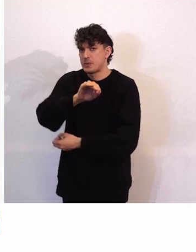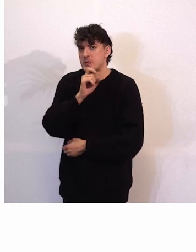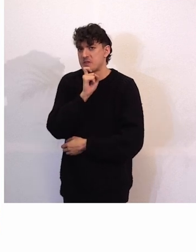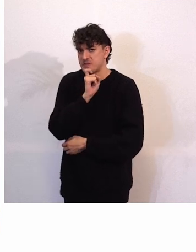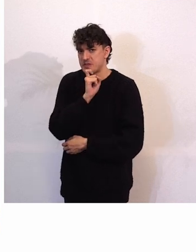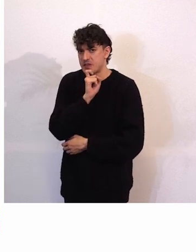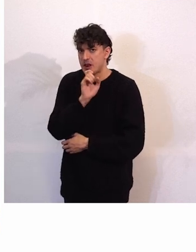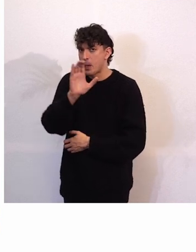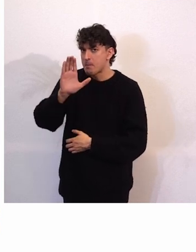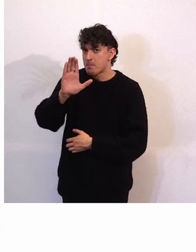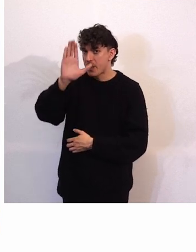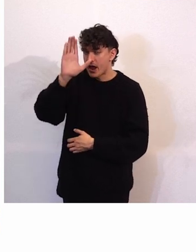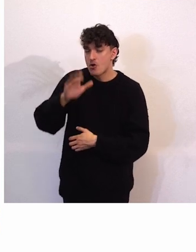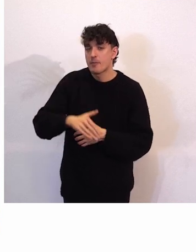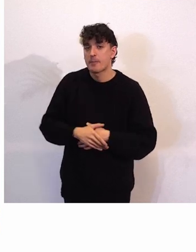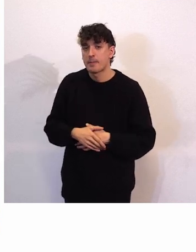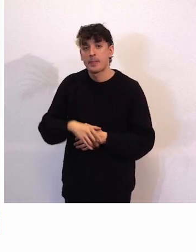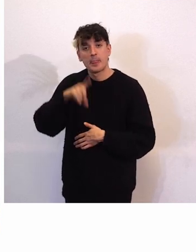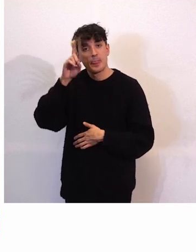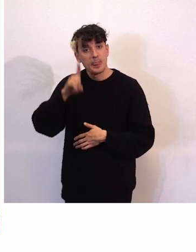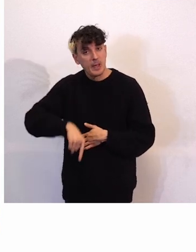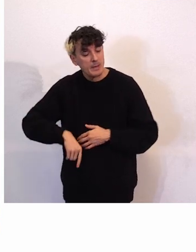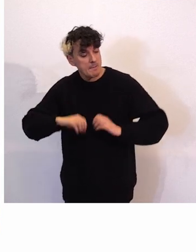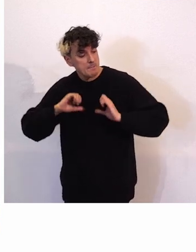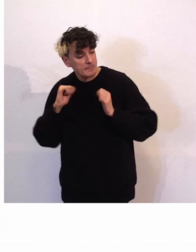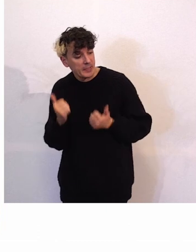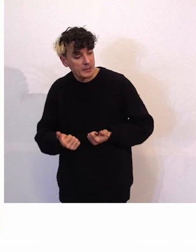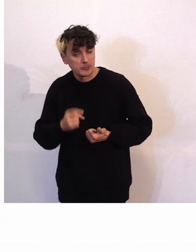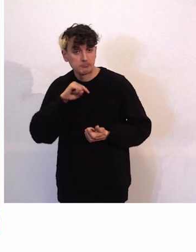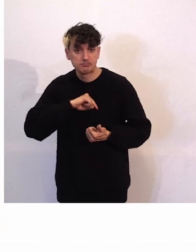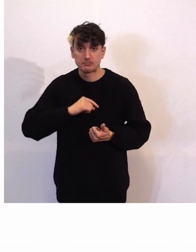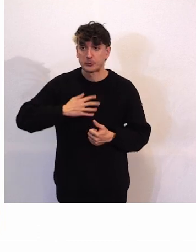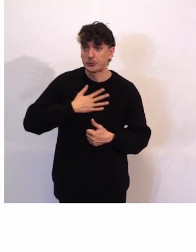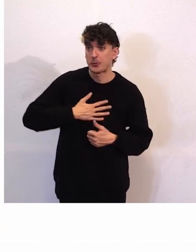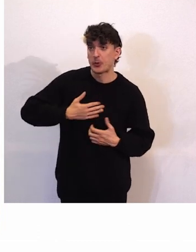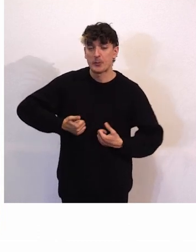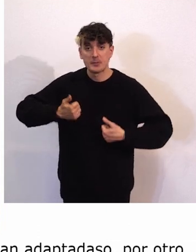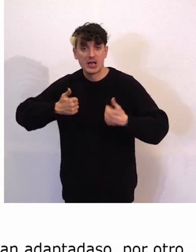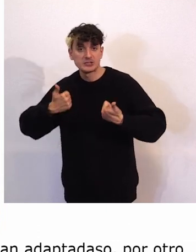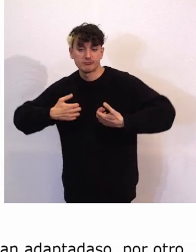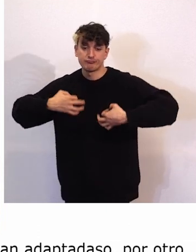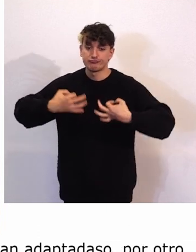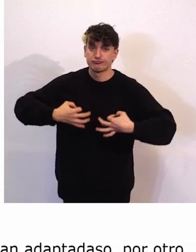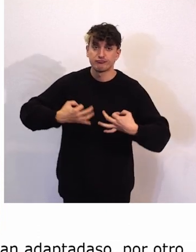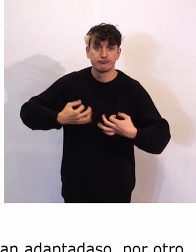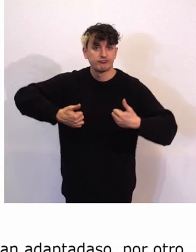Pero, por otro lado, me empezaba a sentir más cómodo y seguro en cada reunión.